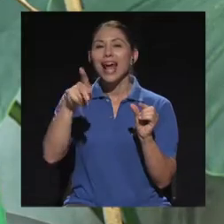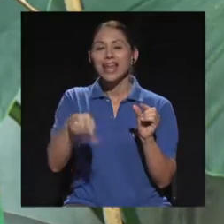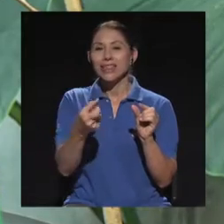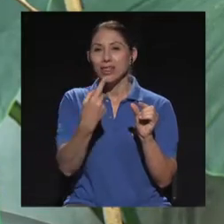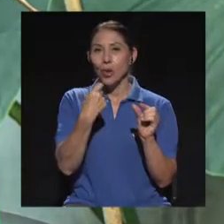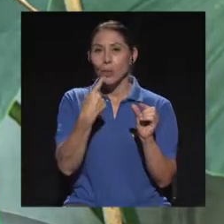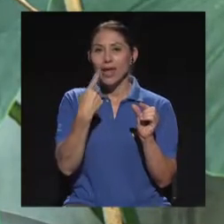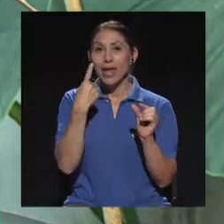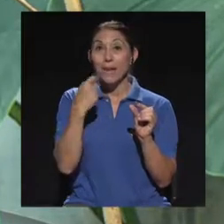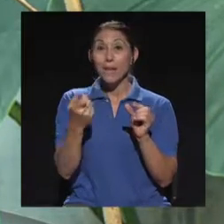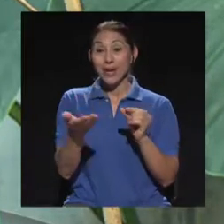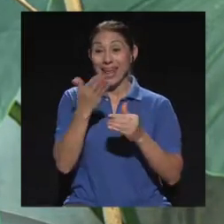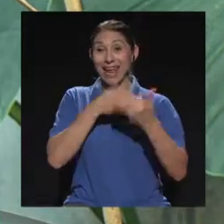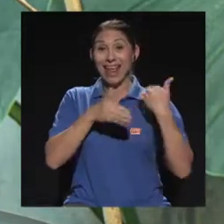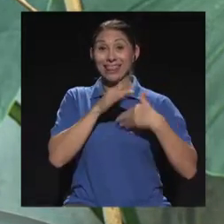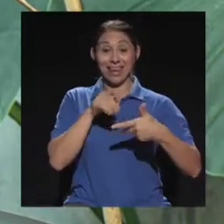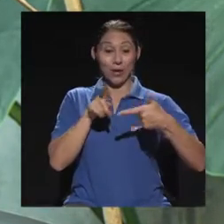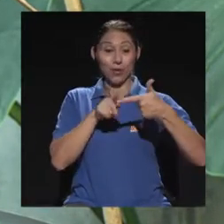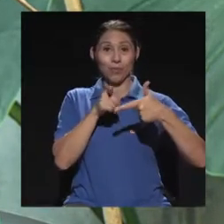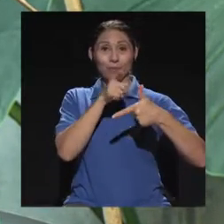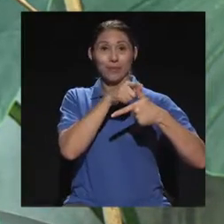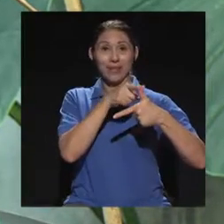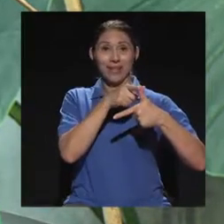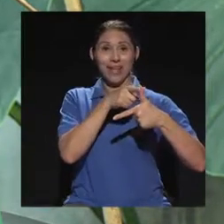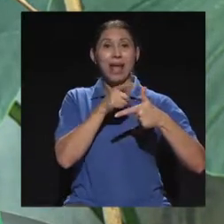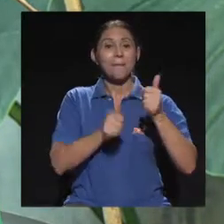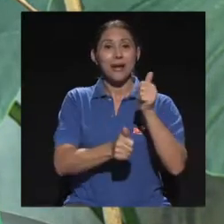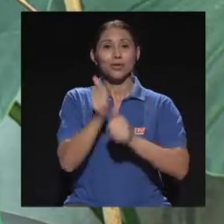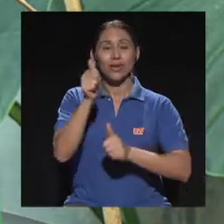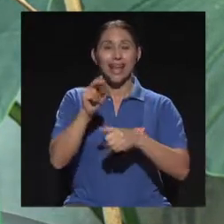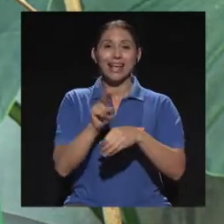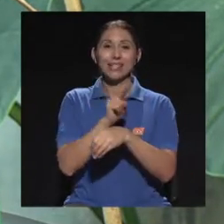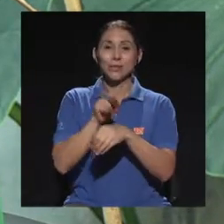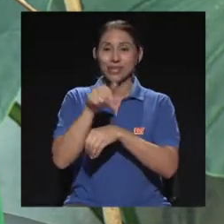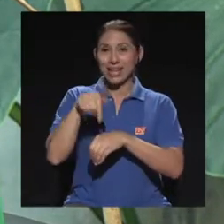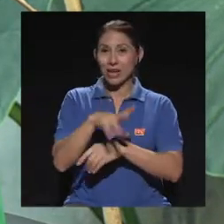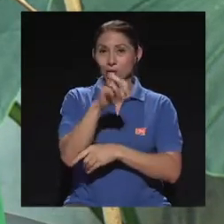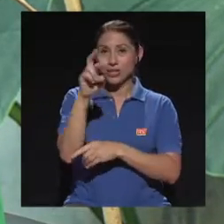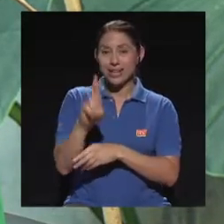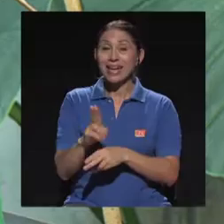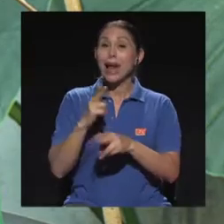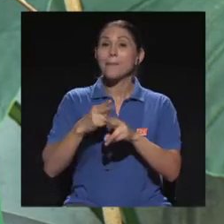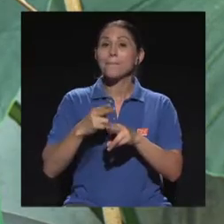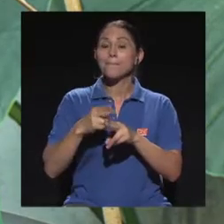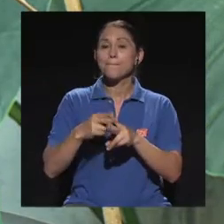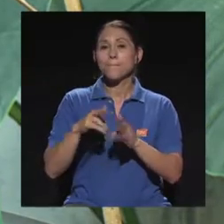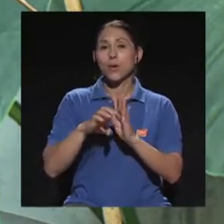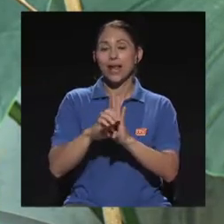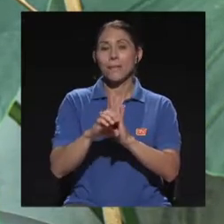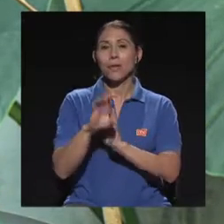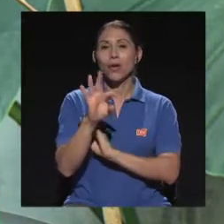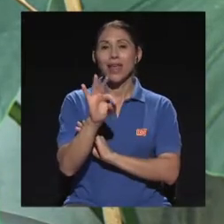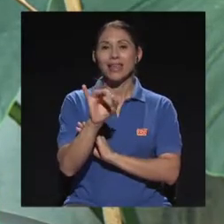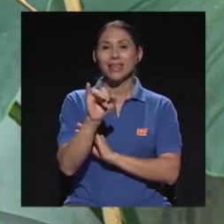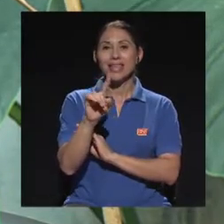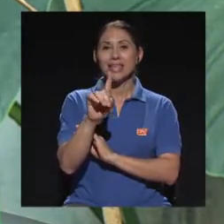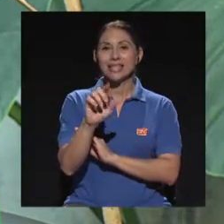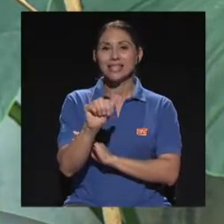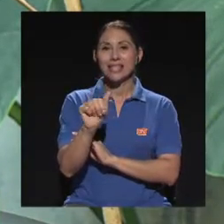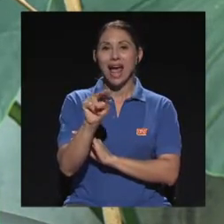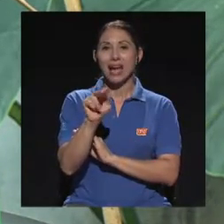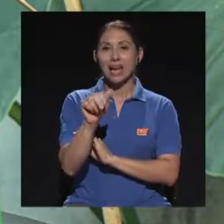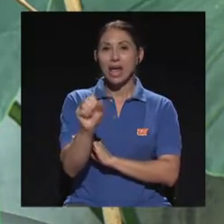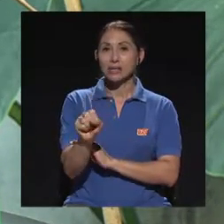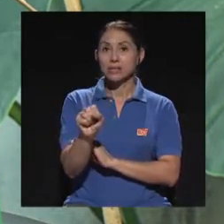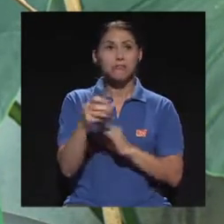vende aquí en Costa Rica, la mayoría de lo que se produce en Costa Rica, por ejemplo, las tizanas, las tizanas que venden, que son muy buenas,